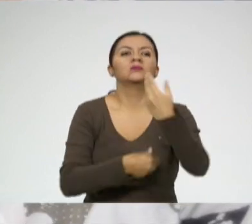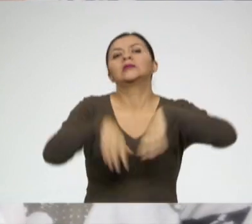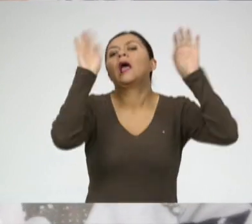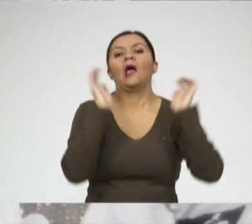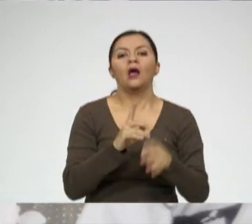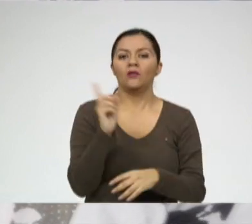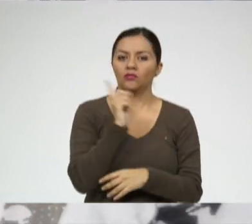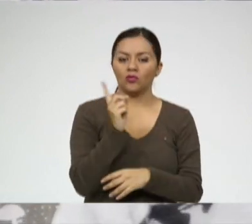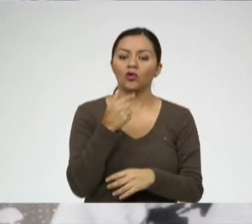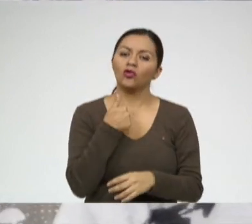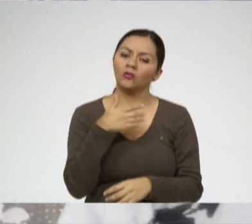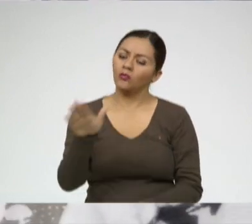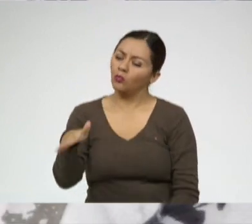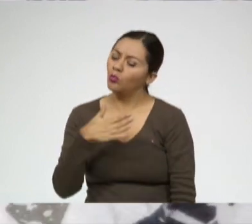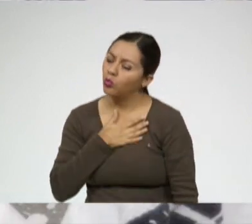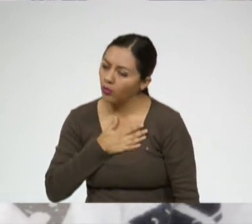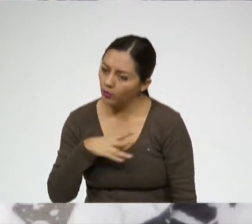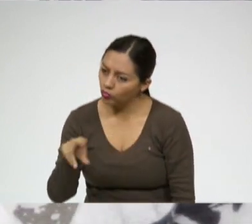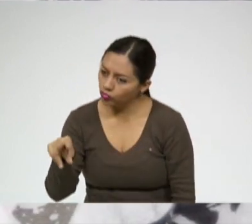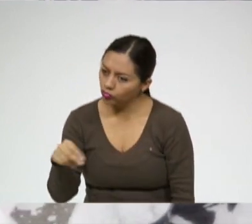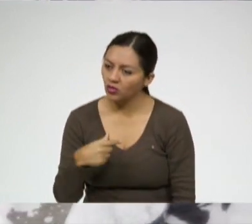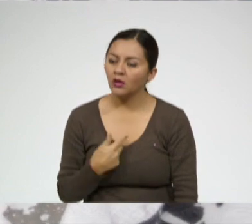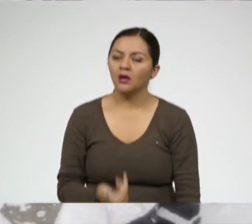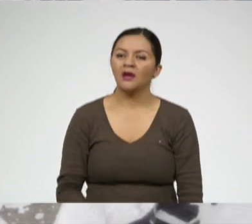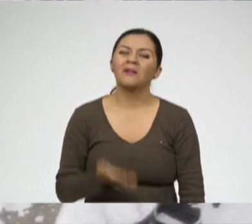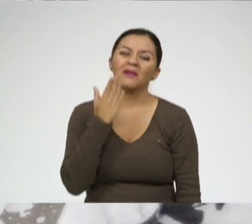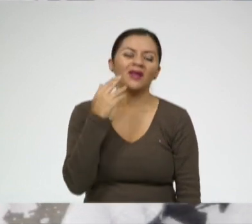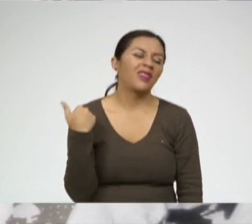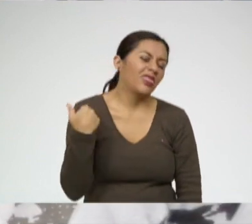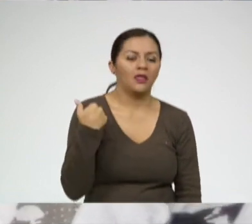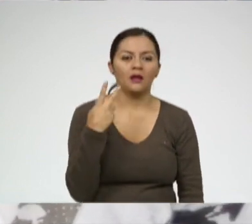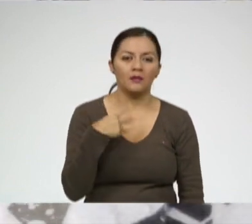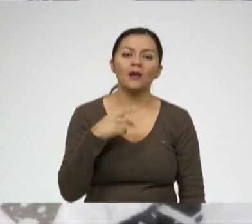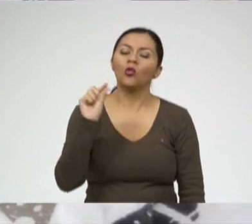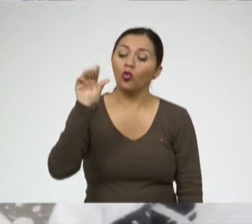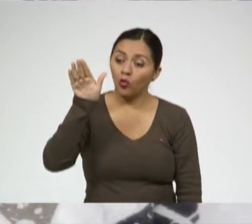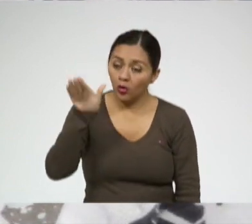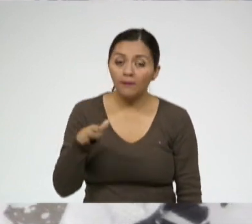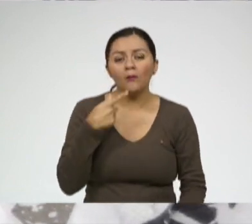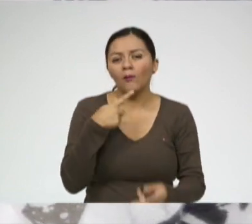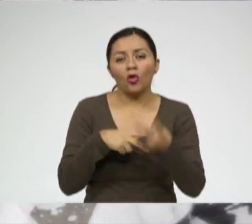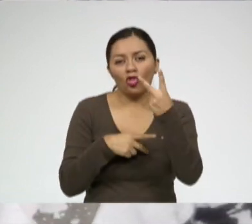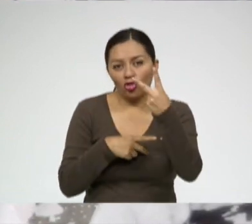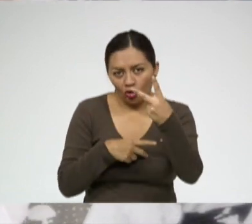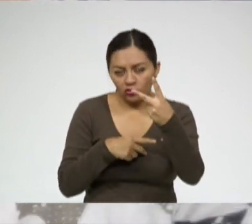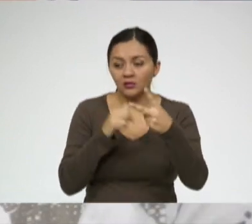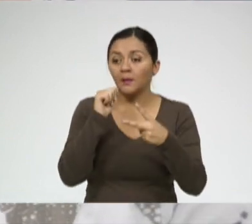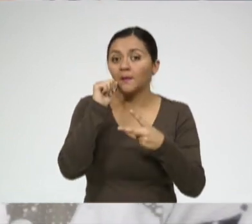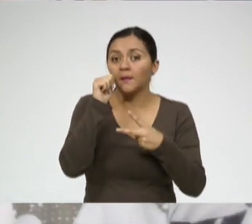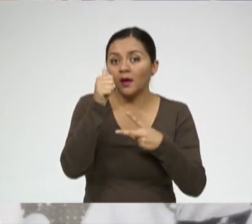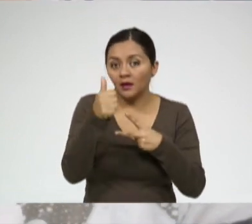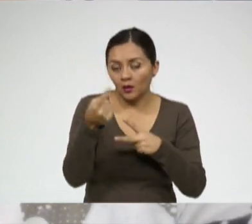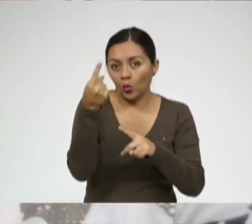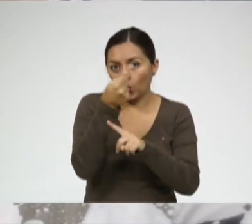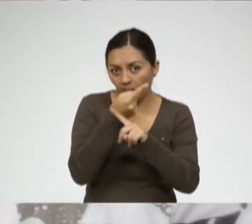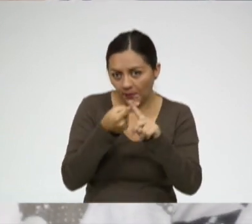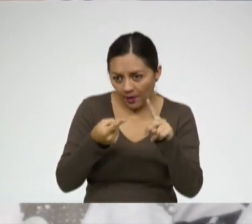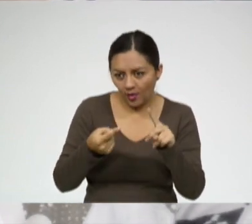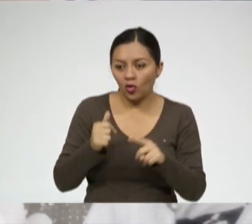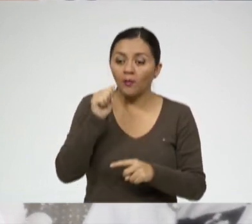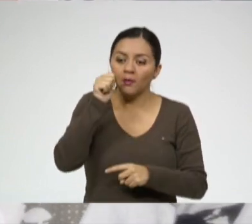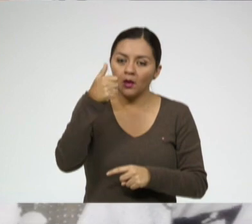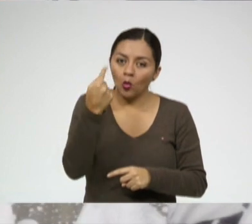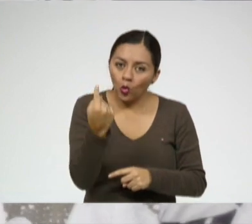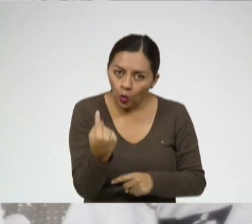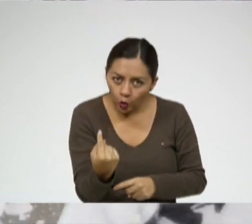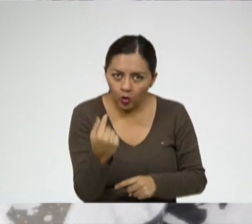O sea, yo sí le hablo, digo Steven nuevas, pero él me lo hace a Adriado. le digo, mira, bajemos ya. Si él se come dos, mañana te comes pan y medio. Bajemos hasta llegar,